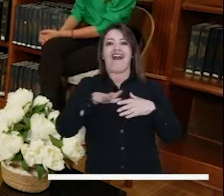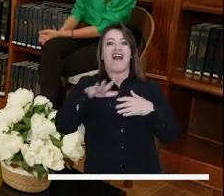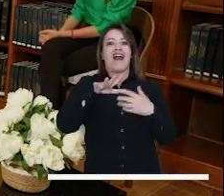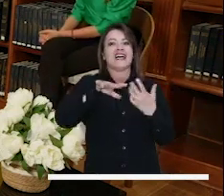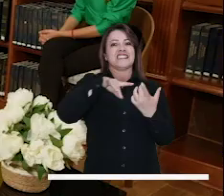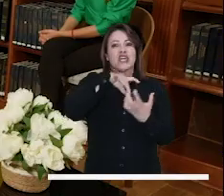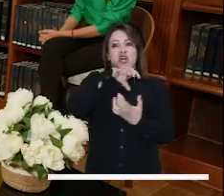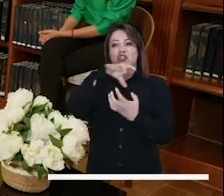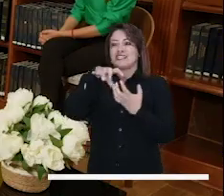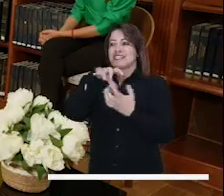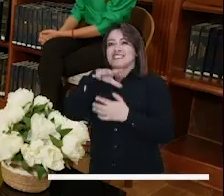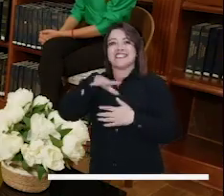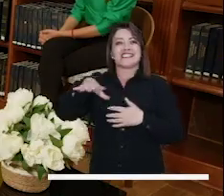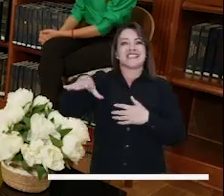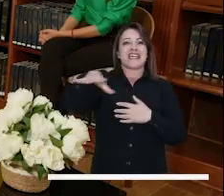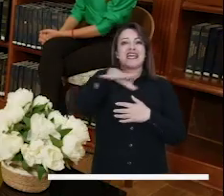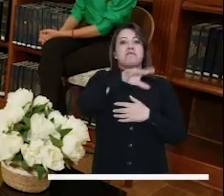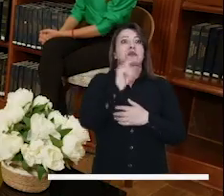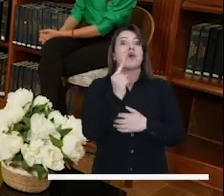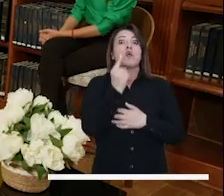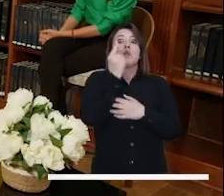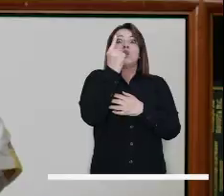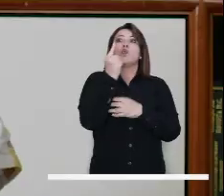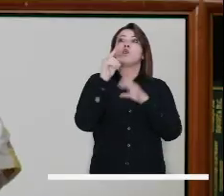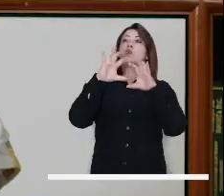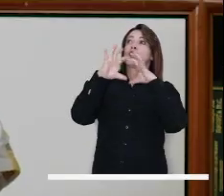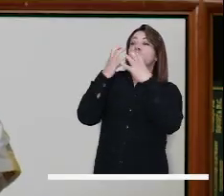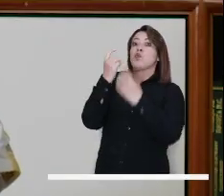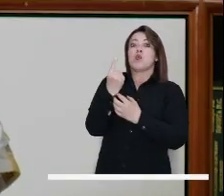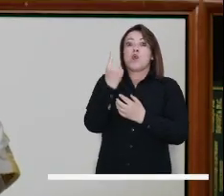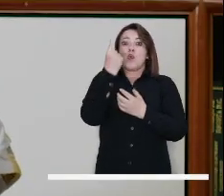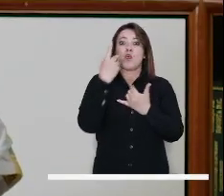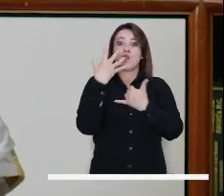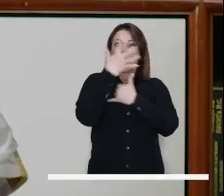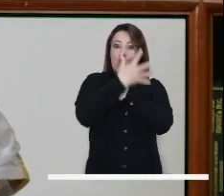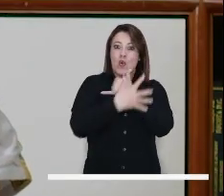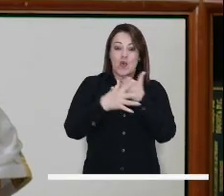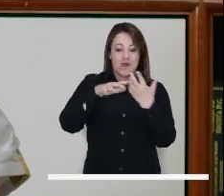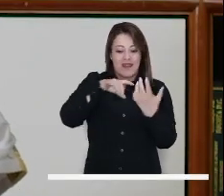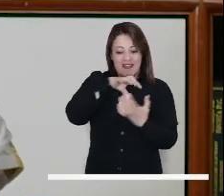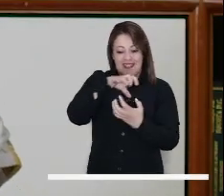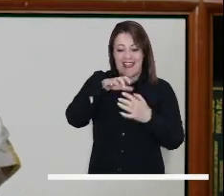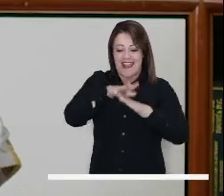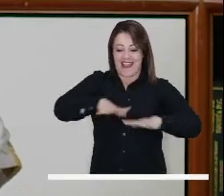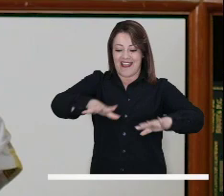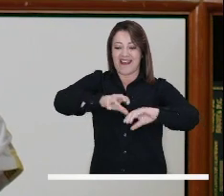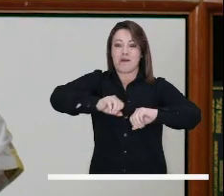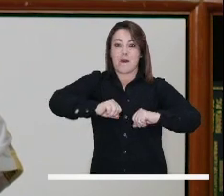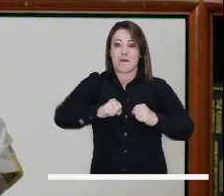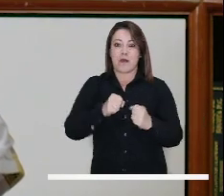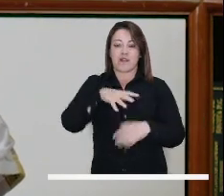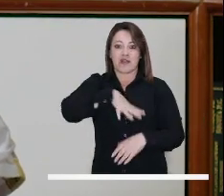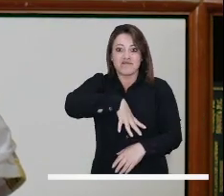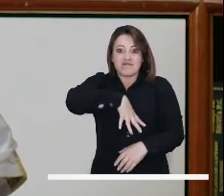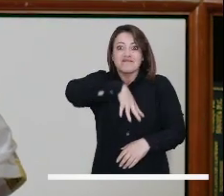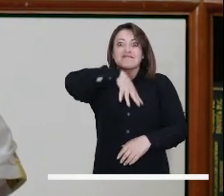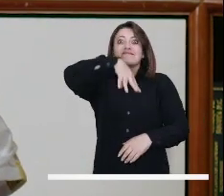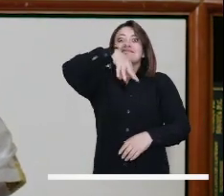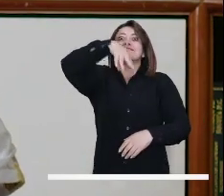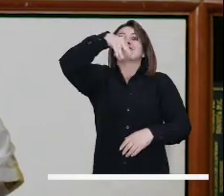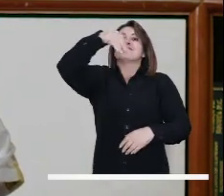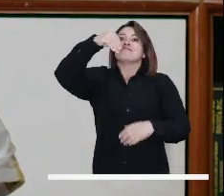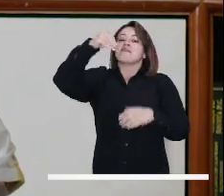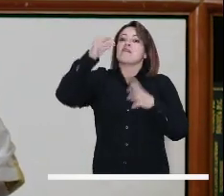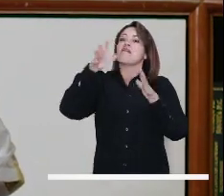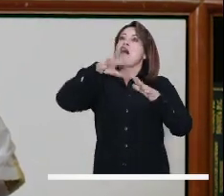variedad de ecosistemas que son únicos en el mundo. Por ejemplo, nuestra ciudad tiene el páramo más